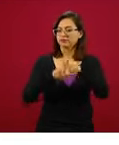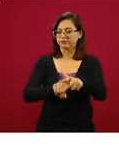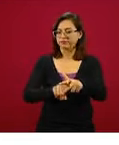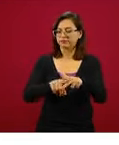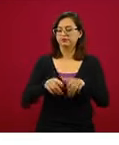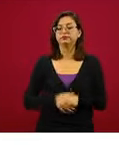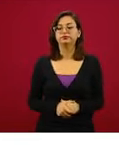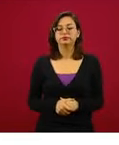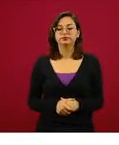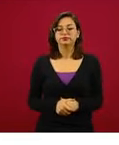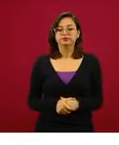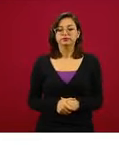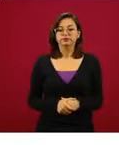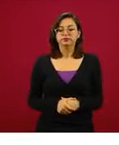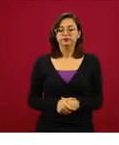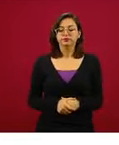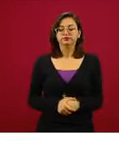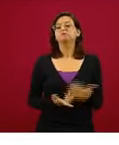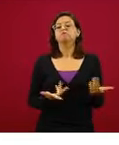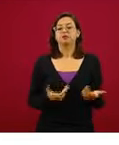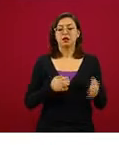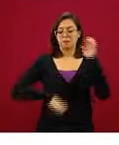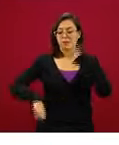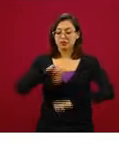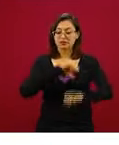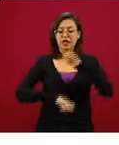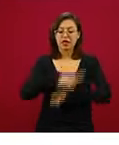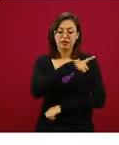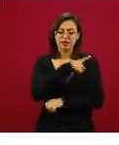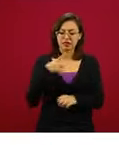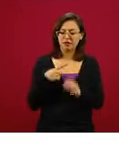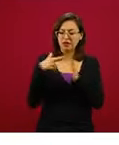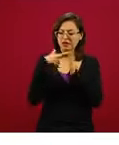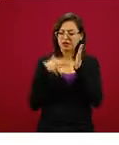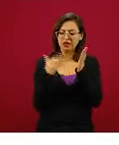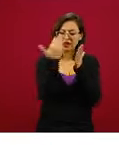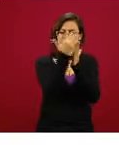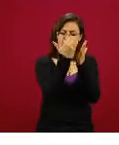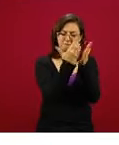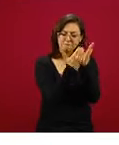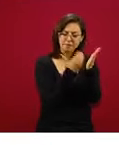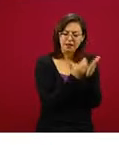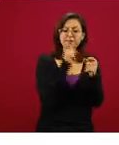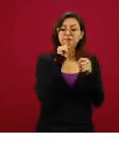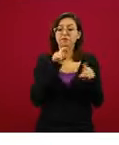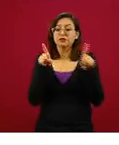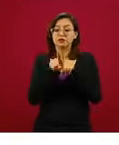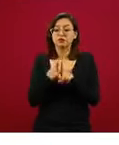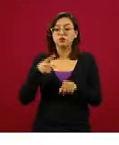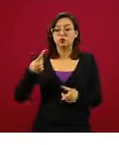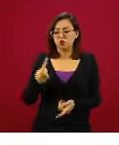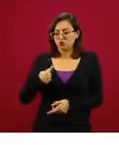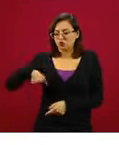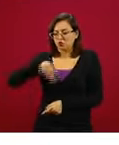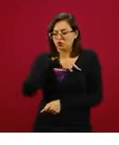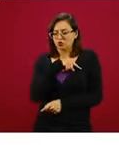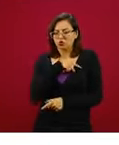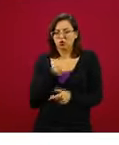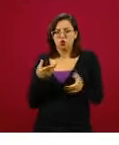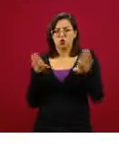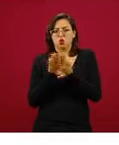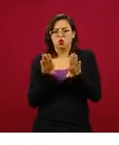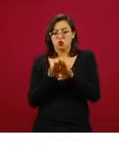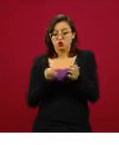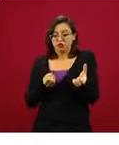Las empresas tendrán que hacer protocolos, nosotros tendremos que saber exactamente qué hacer en cada momento de